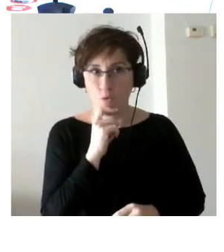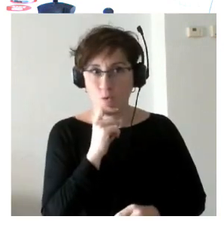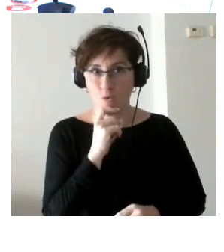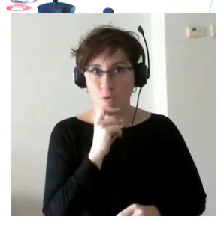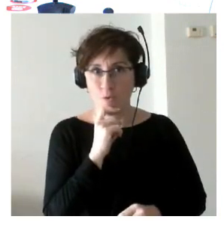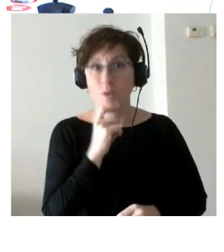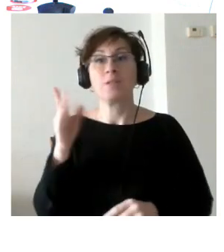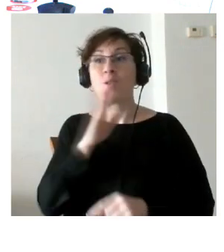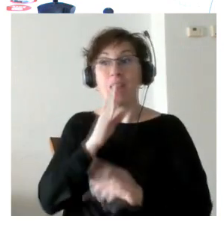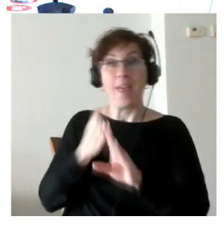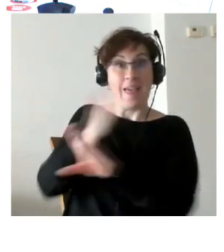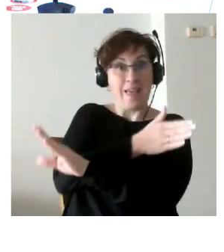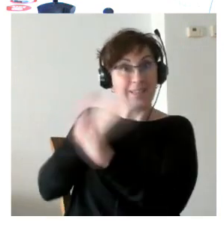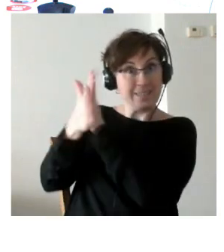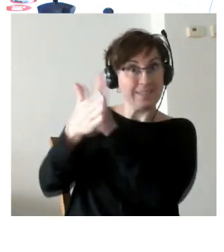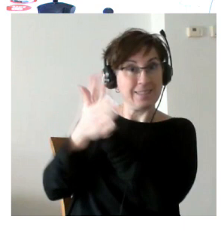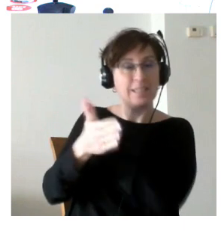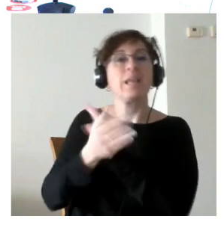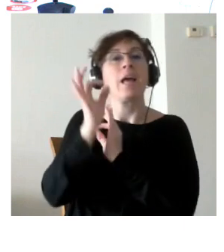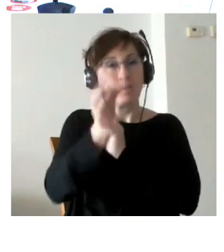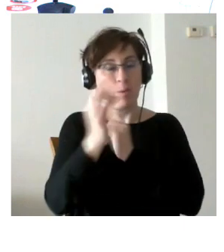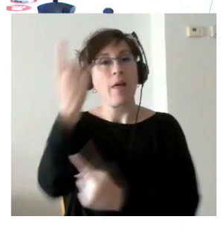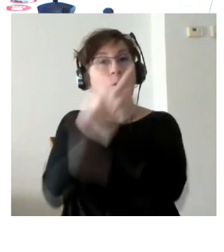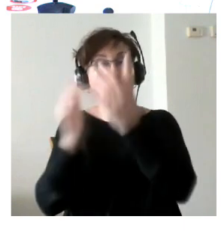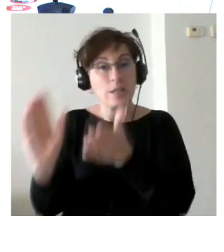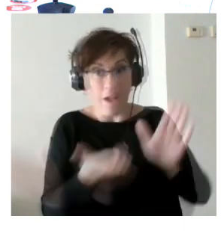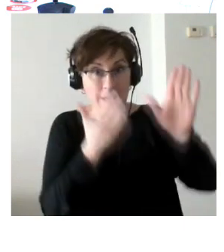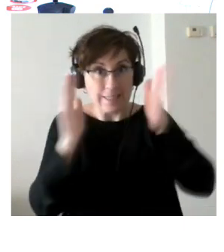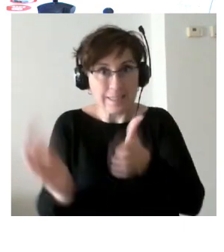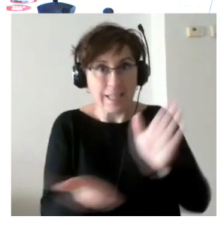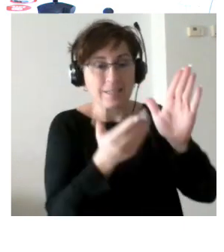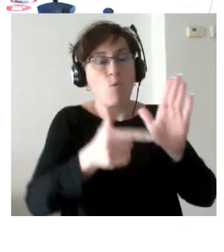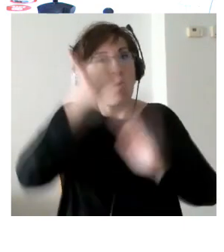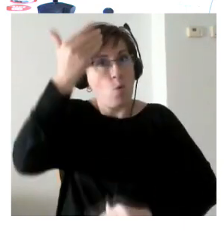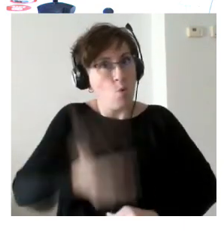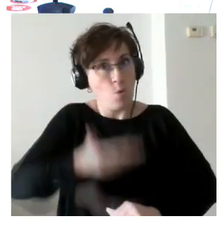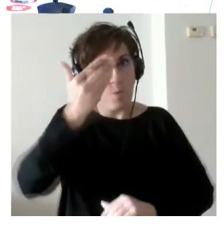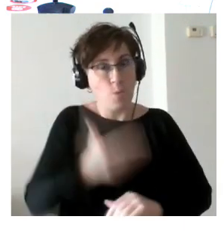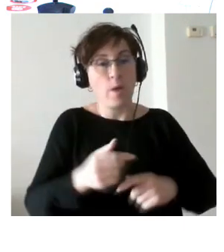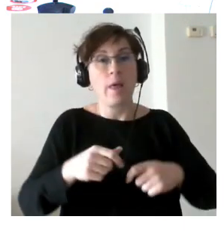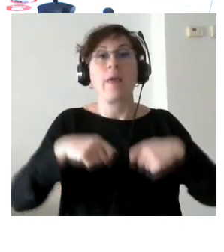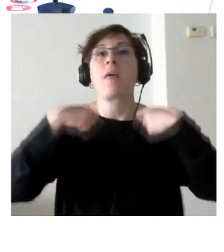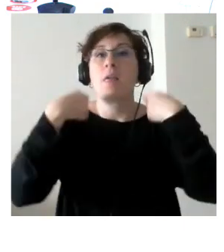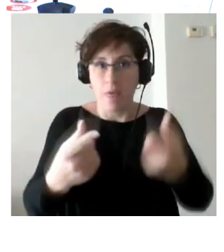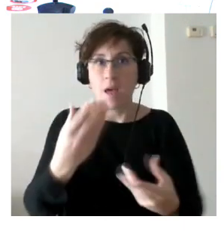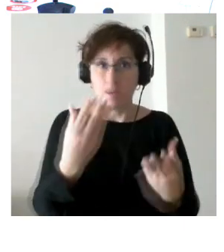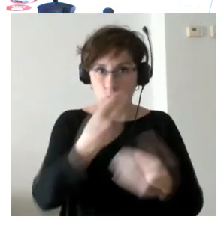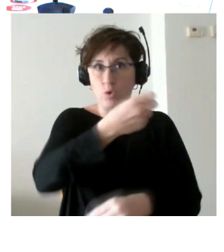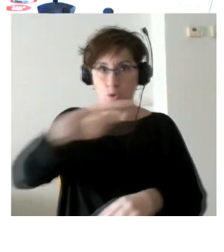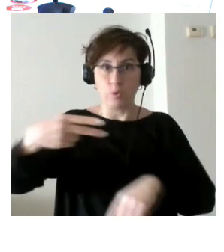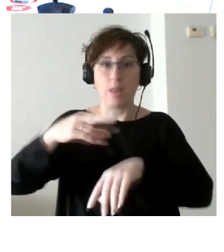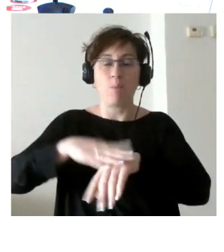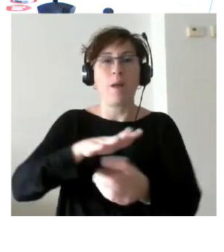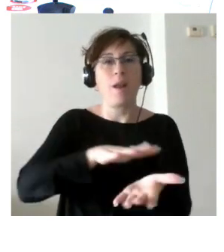ha contado David pues sí que hemos visto que hay algunas fases de empleo personalizado que son muy claves y que aportan mucho a todos los procesos de